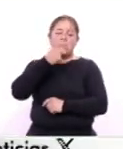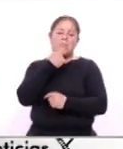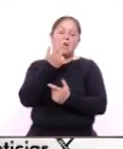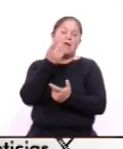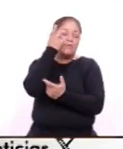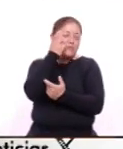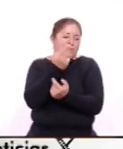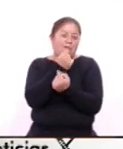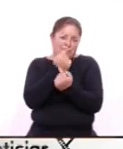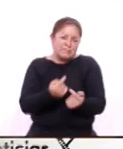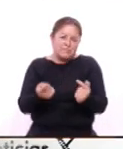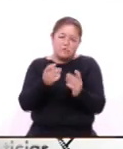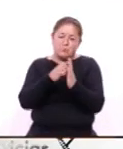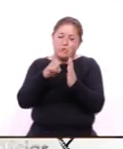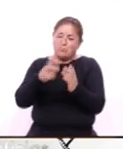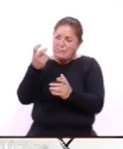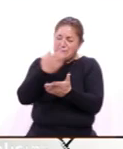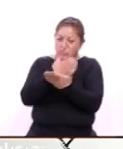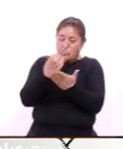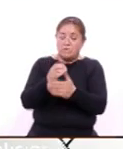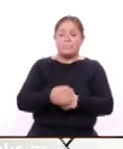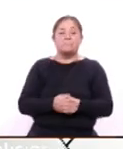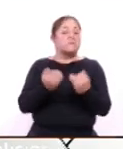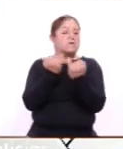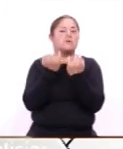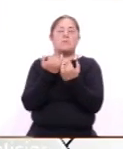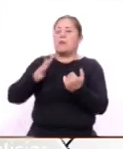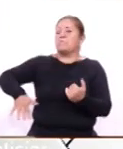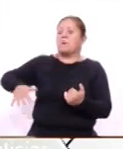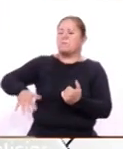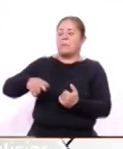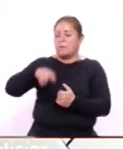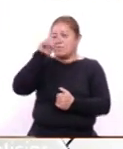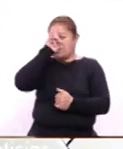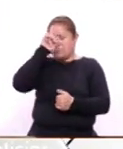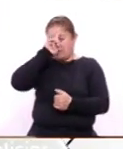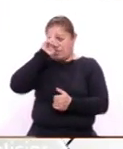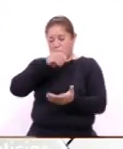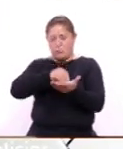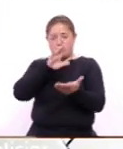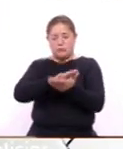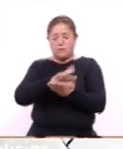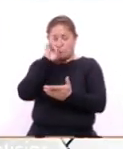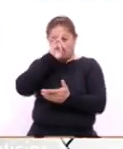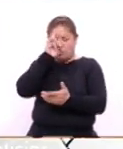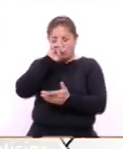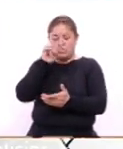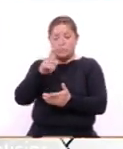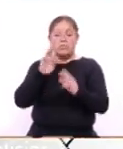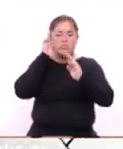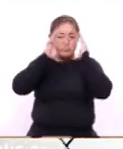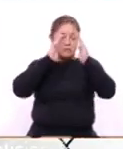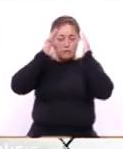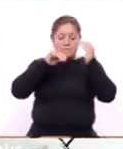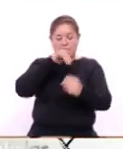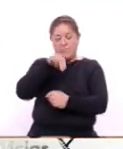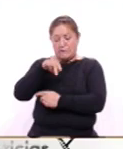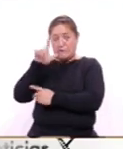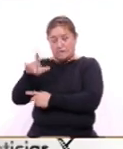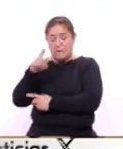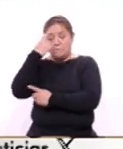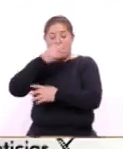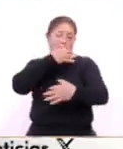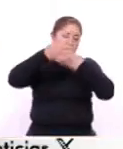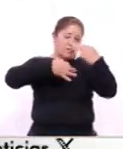de igual forma destacó que recientemente se instaló el consejo consultivo del museo Miguel Enelira con la finalidad de